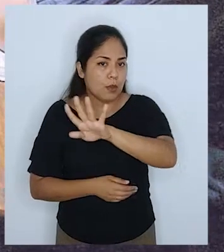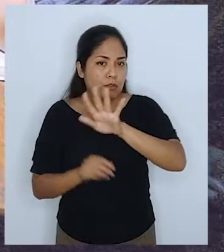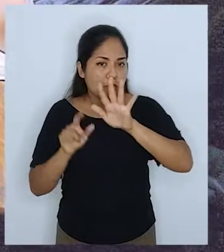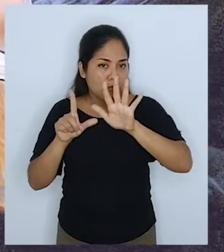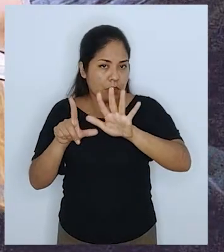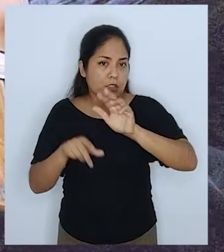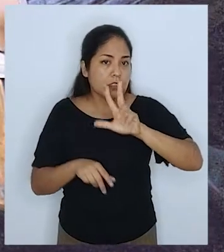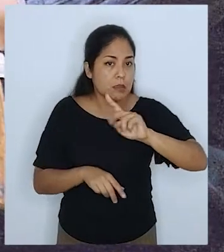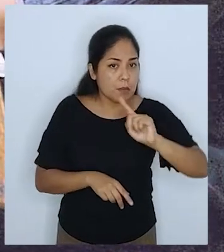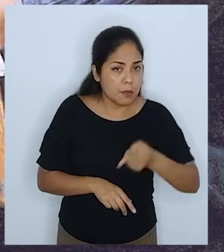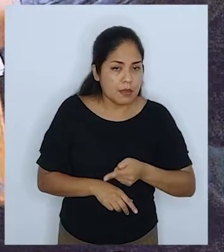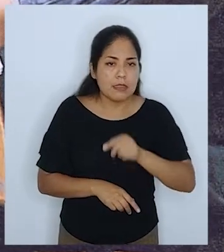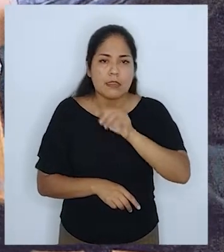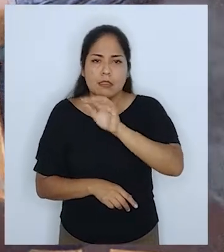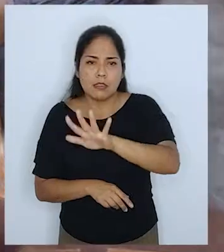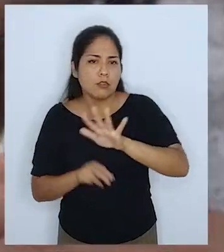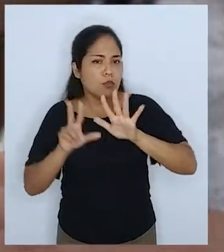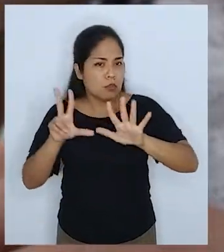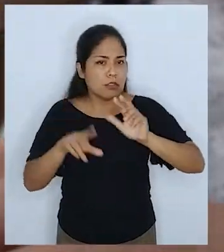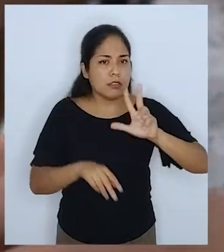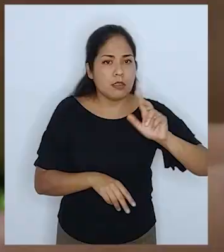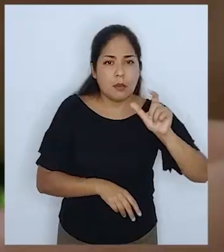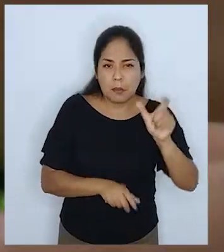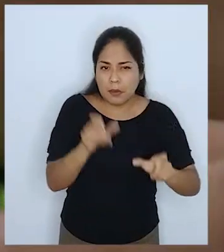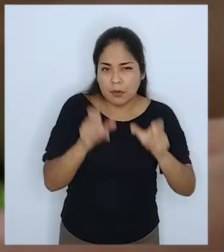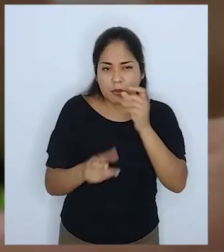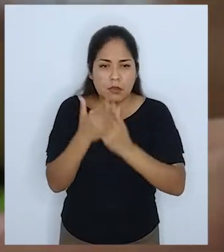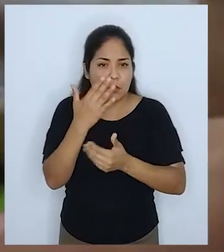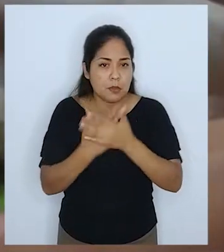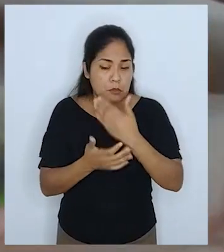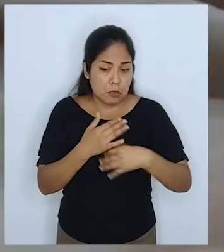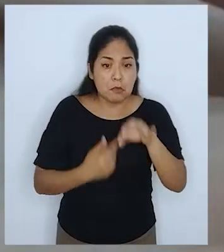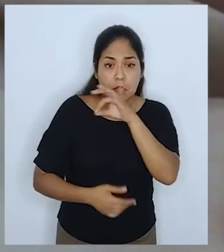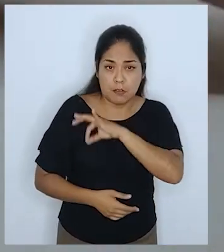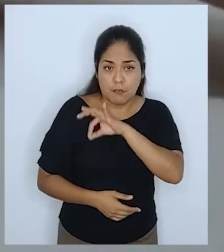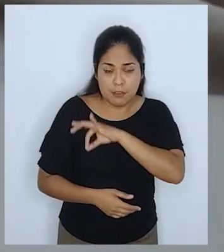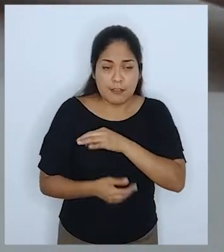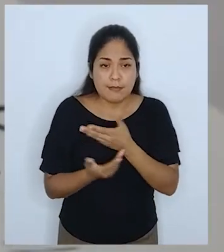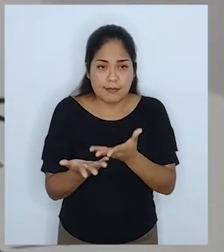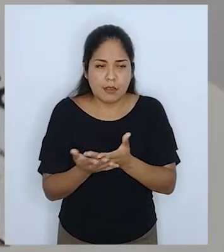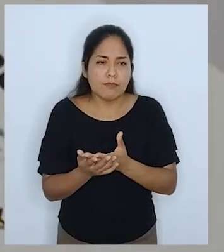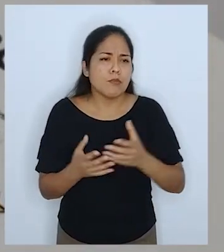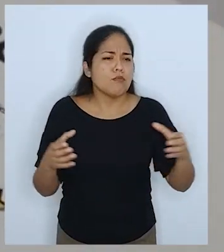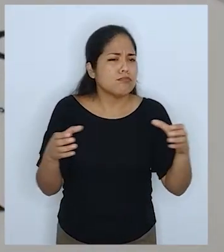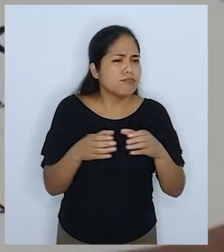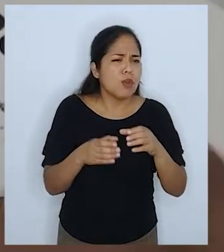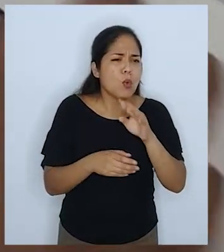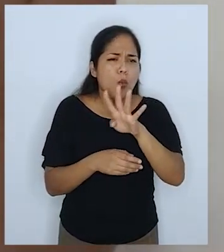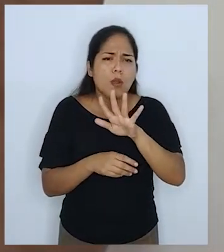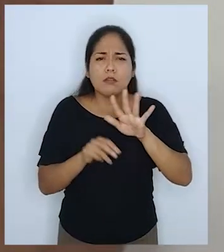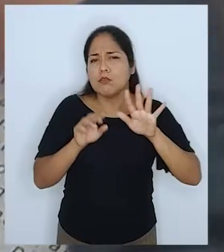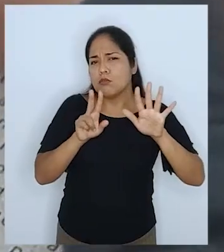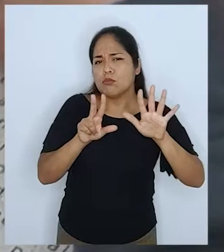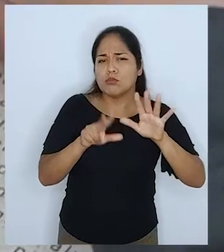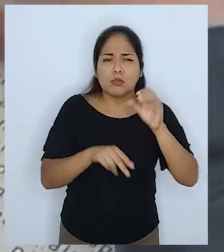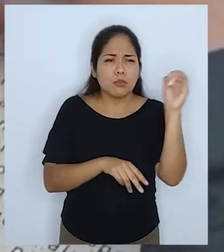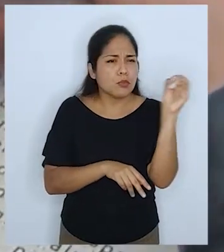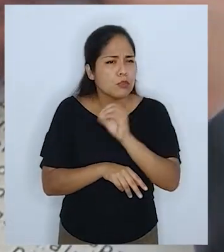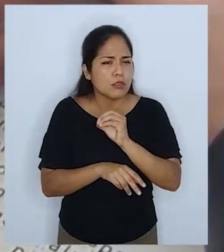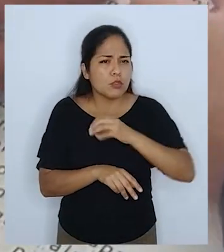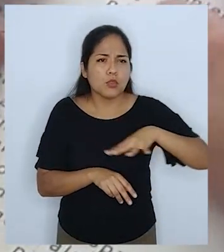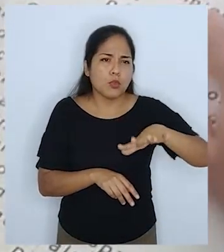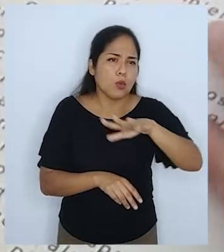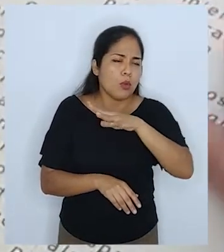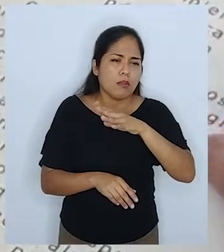.473.583 personas con discapacidad visual, que representan el 48,3